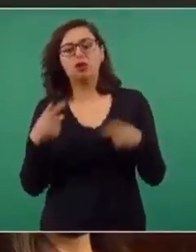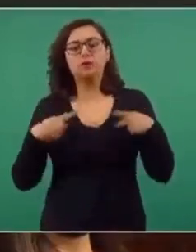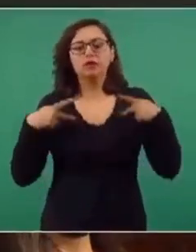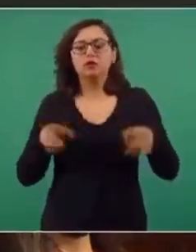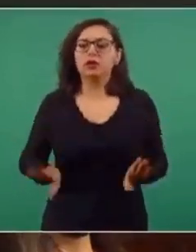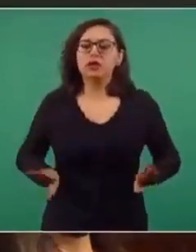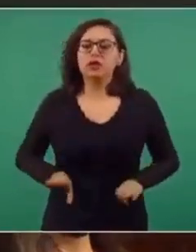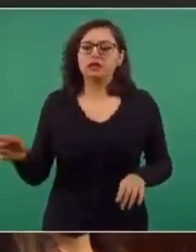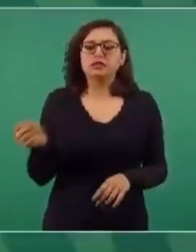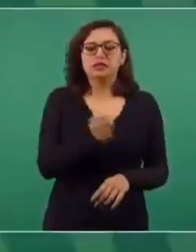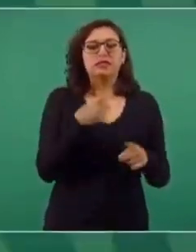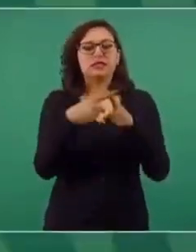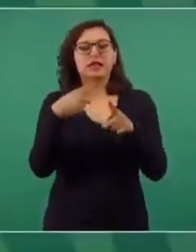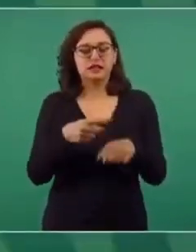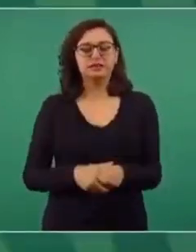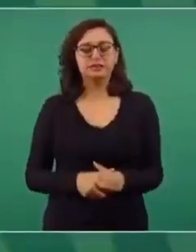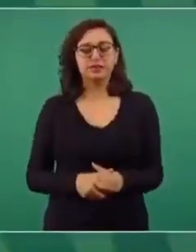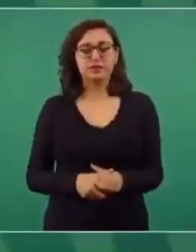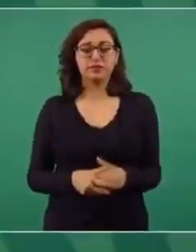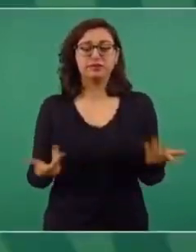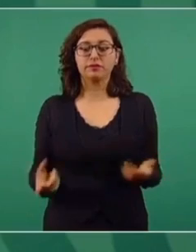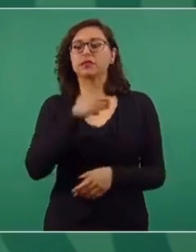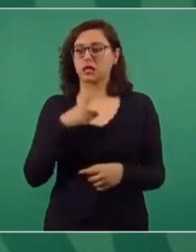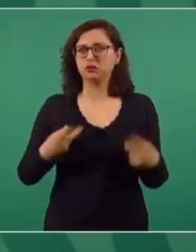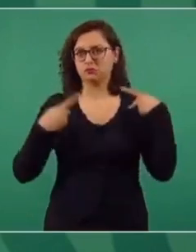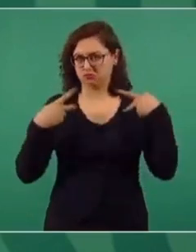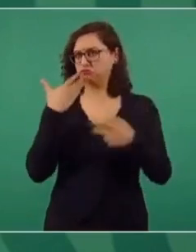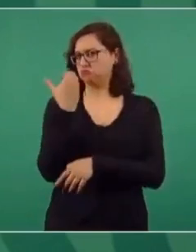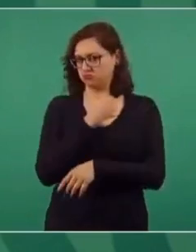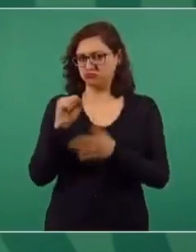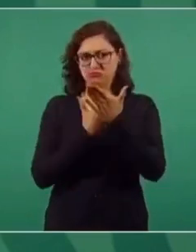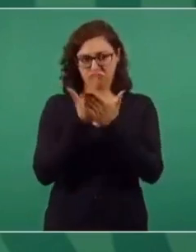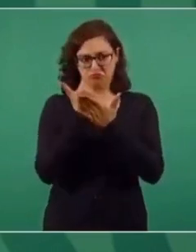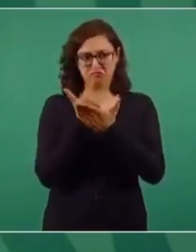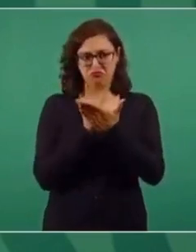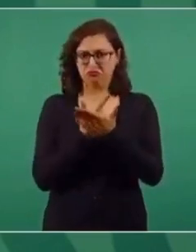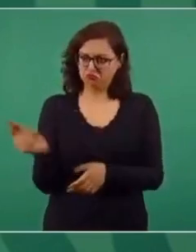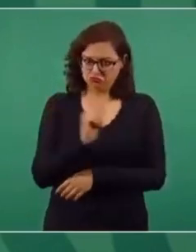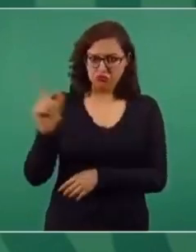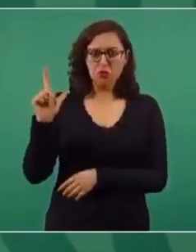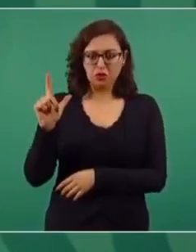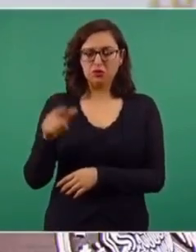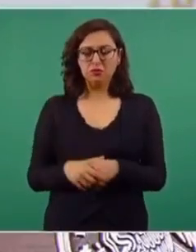buscar usted? Sí, va a ser un economista de mucho prestigio.